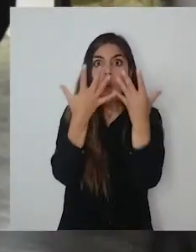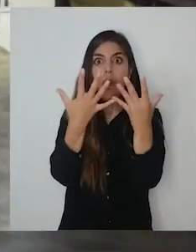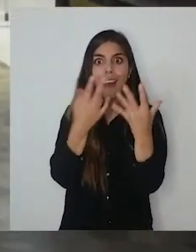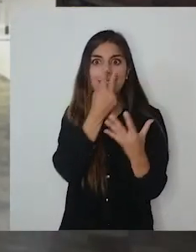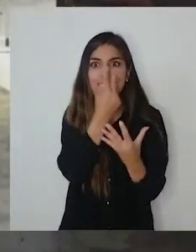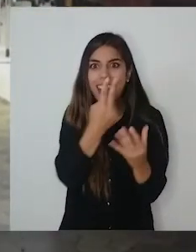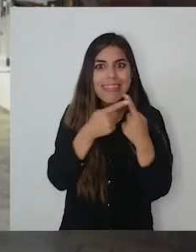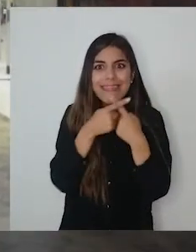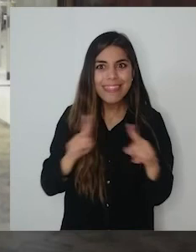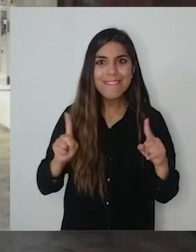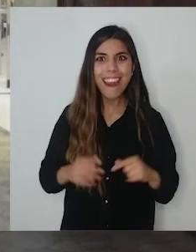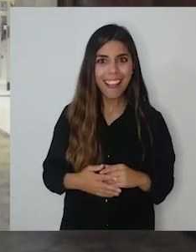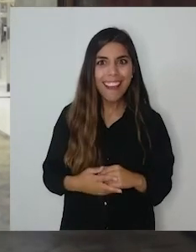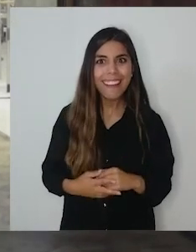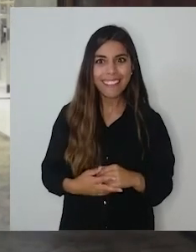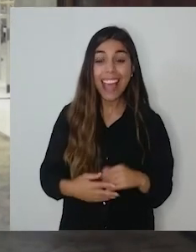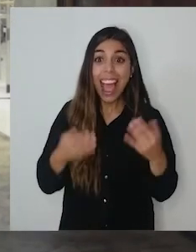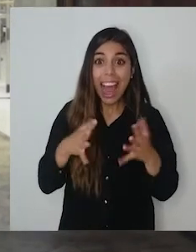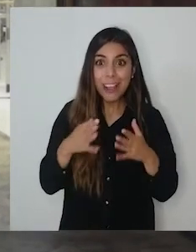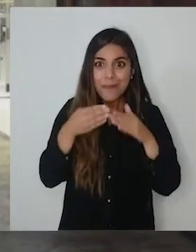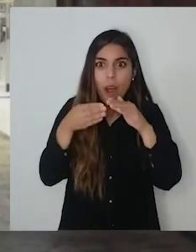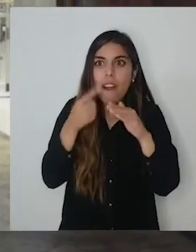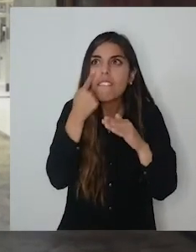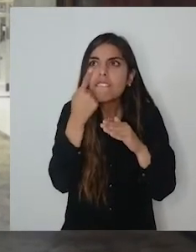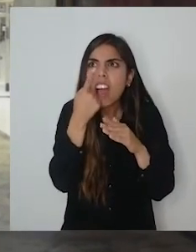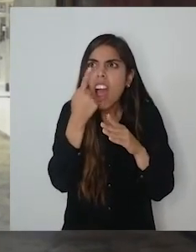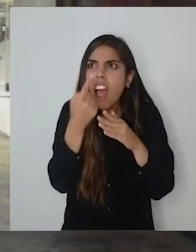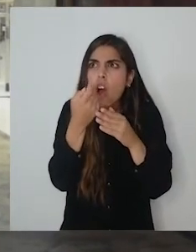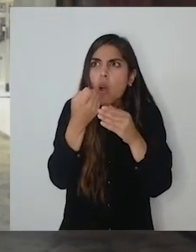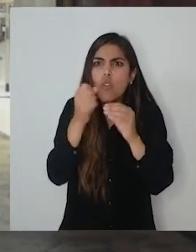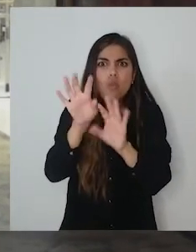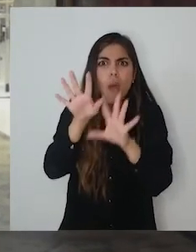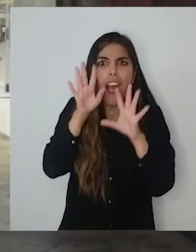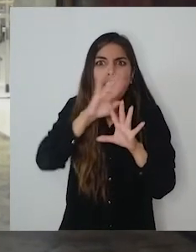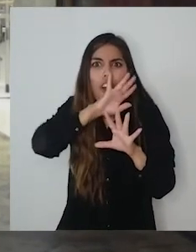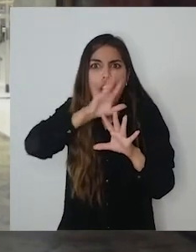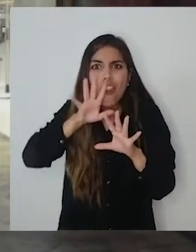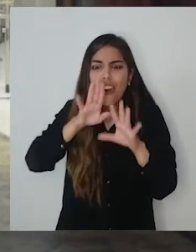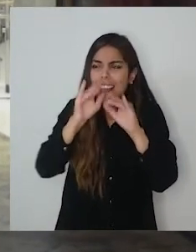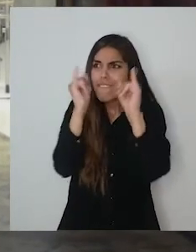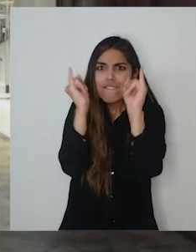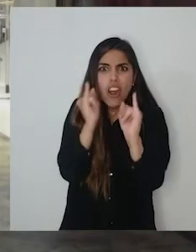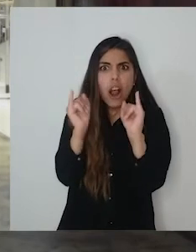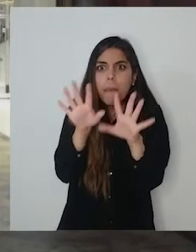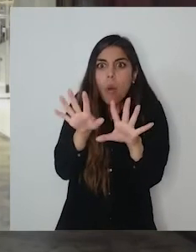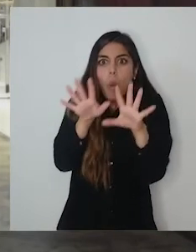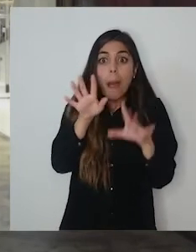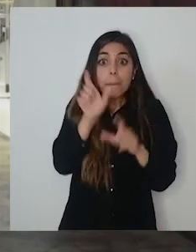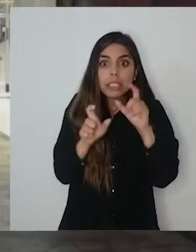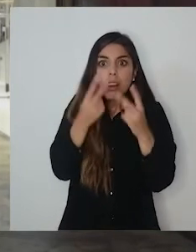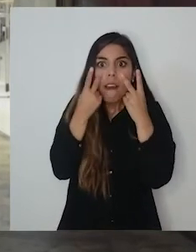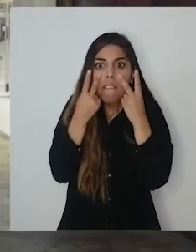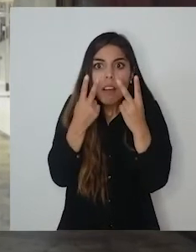puede ser otro. Puede ser que en realidad están las figuras en el fuego y que salen a la ciudad o salen al